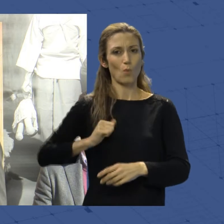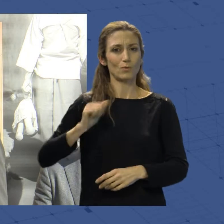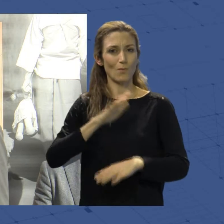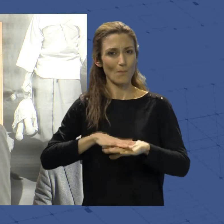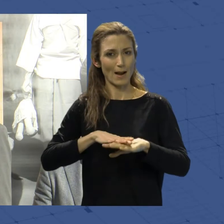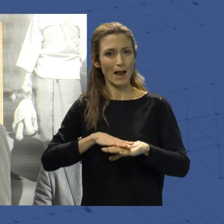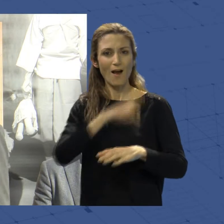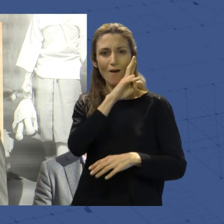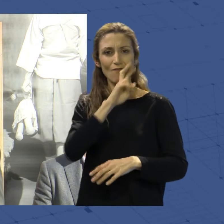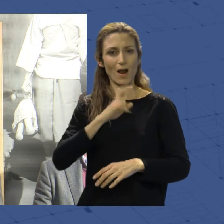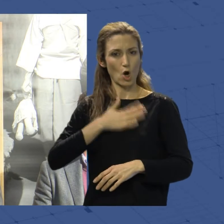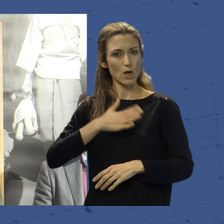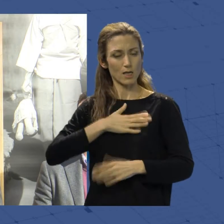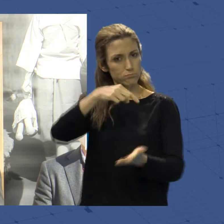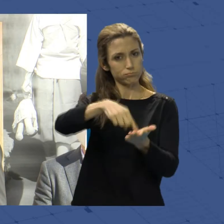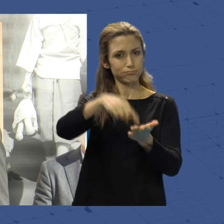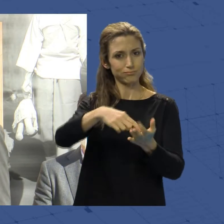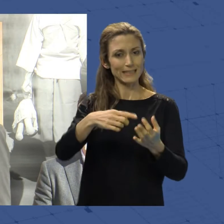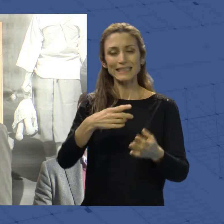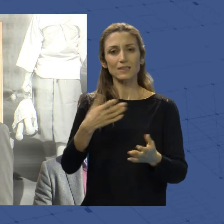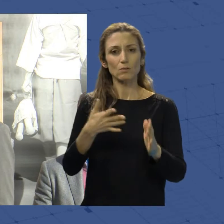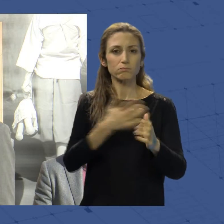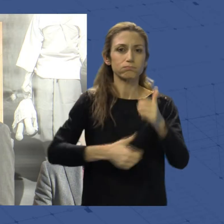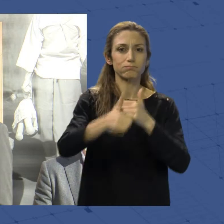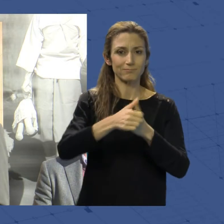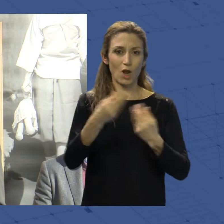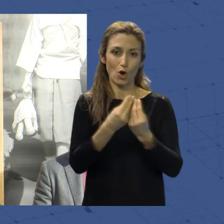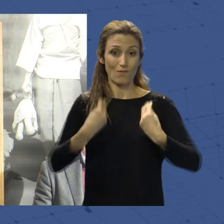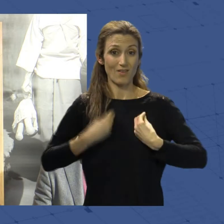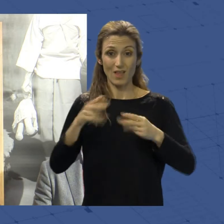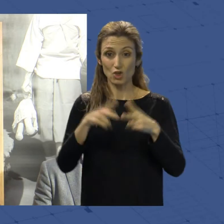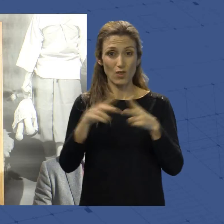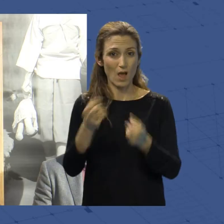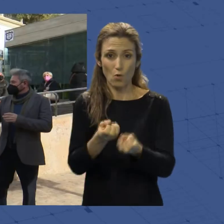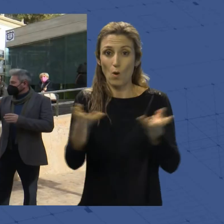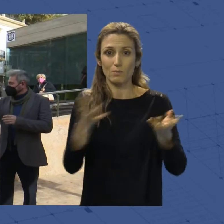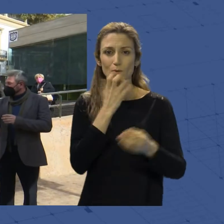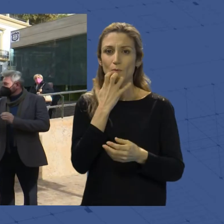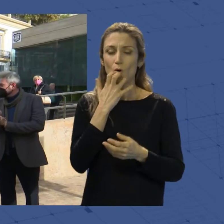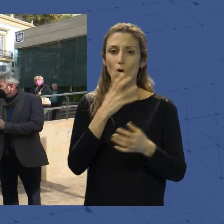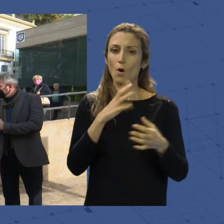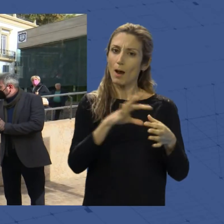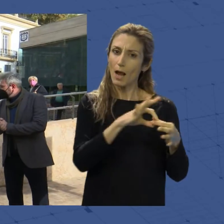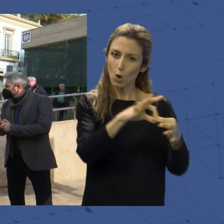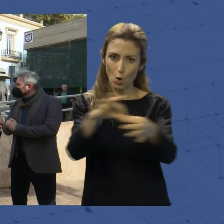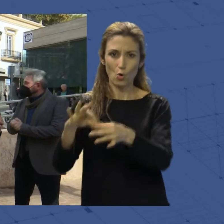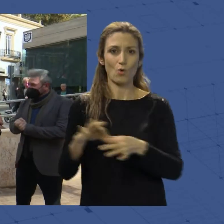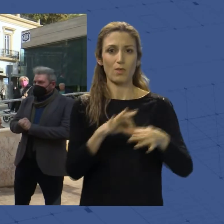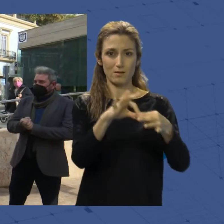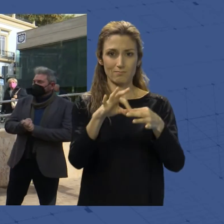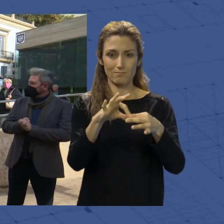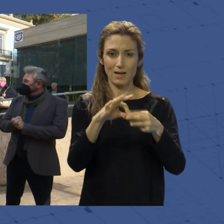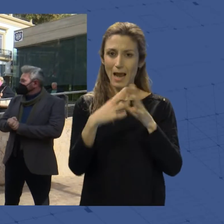que debieran ser los que rigieran siempre la convivencia en cualquier sociedad. Valores como la concordia, valores como el